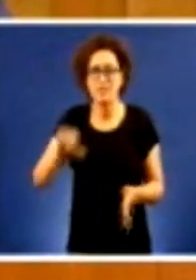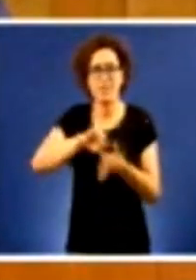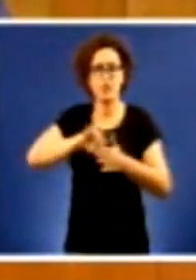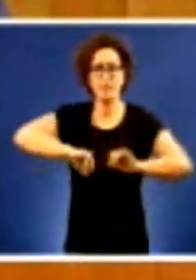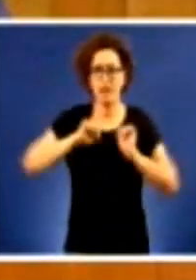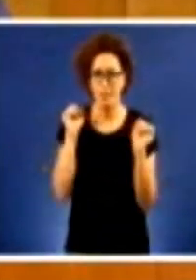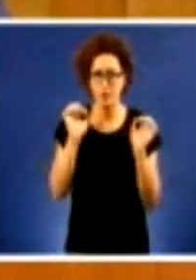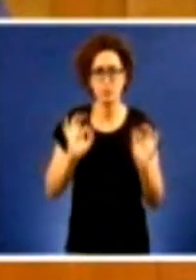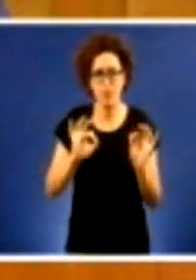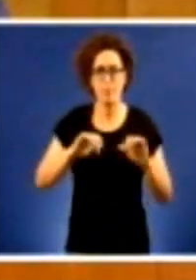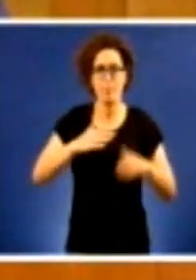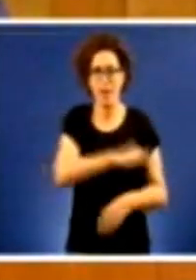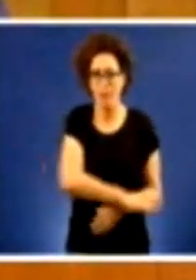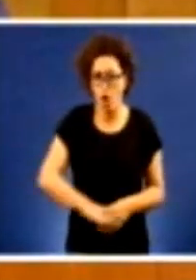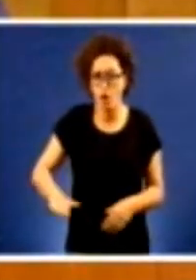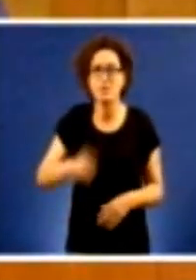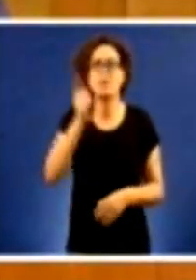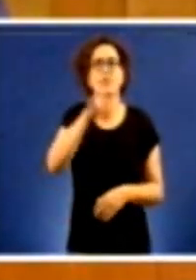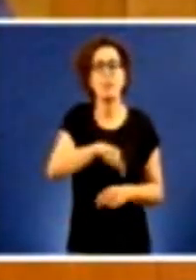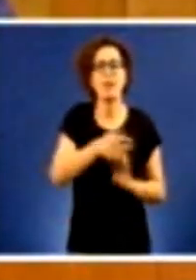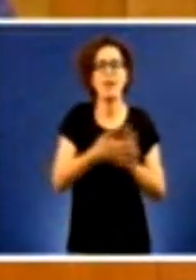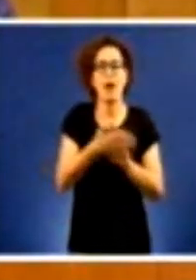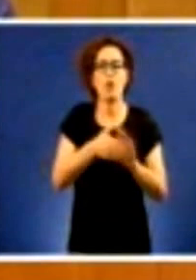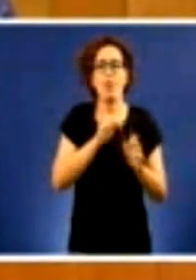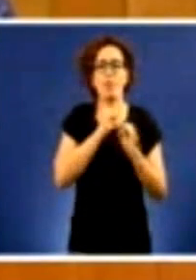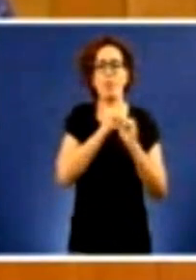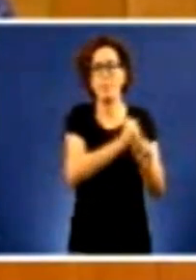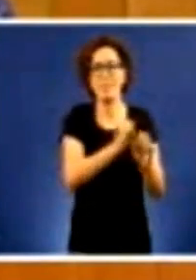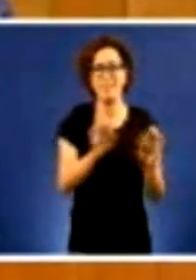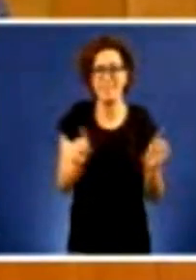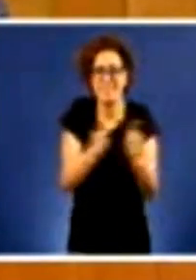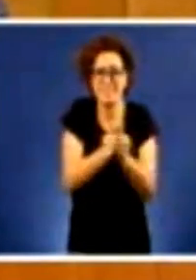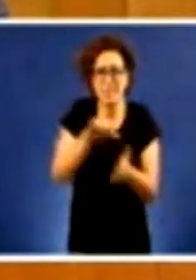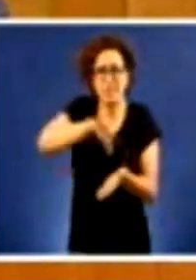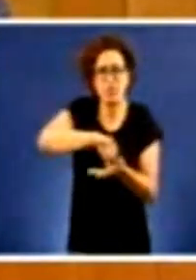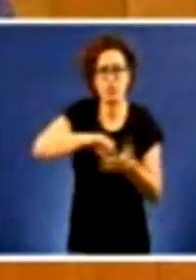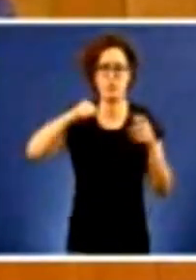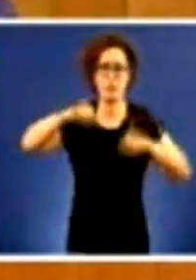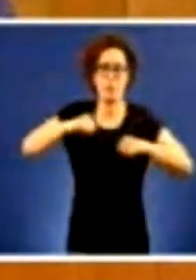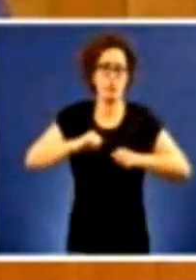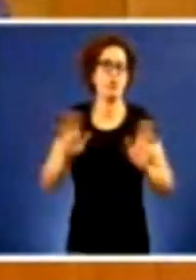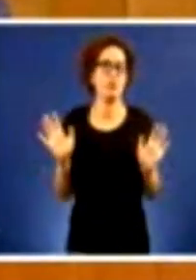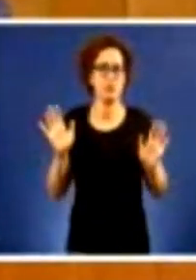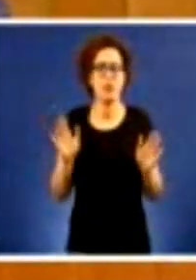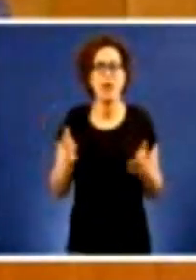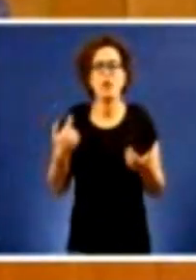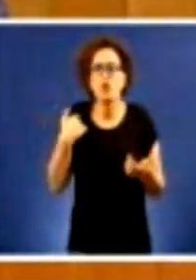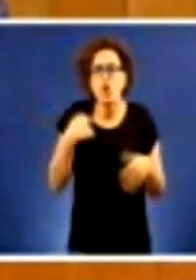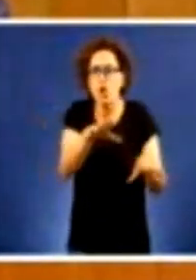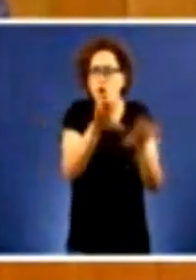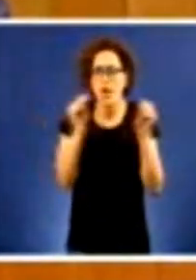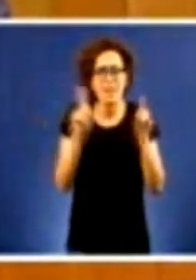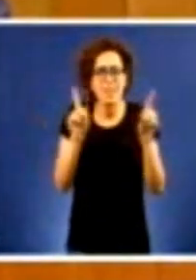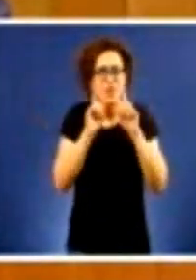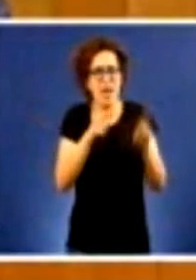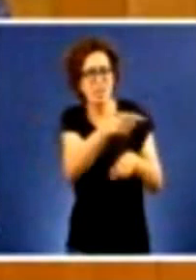menores e estas que se refiren aos dependentes en centros de maiores e non entendo cales son esos casos